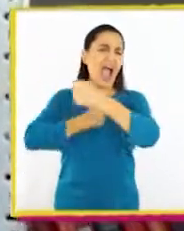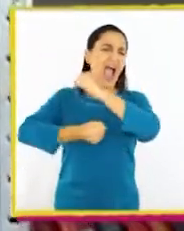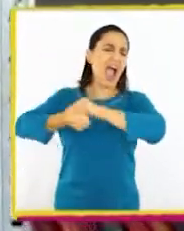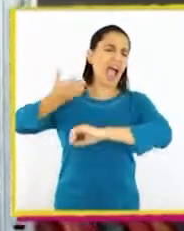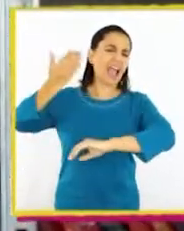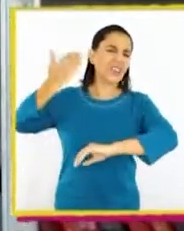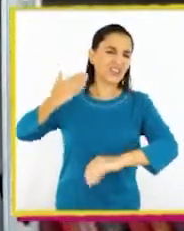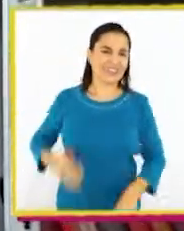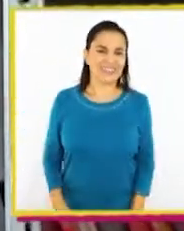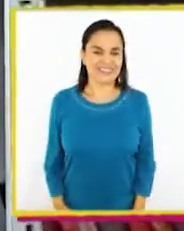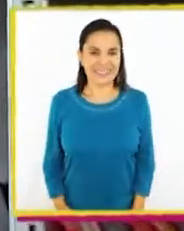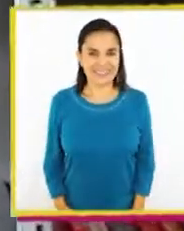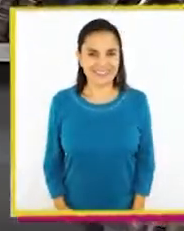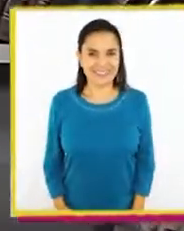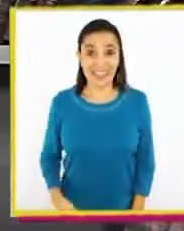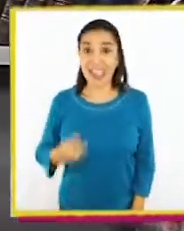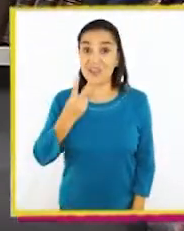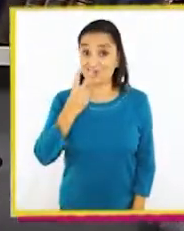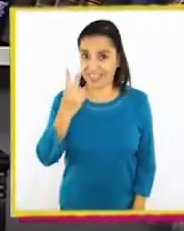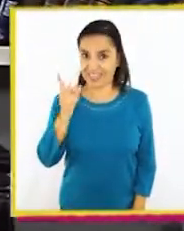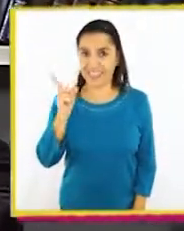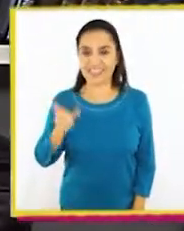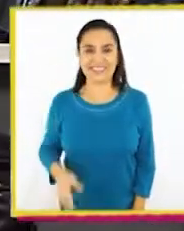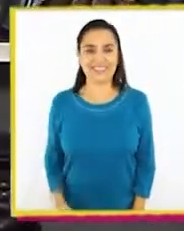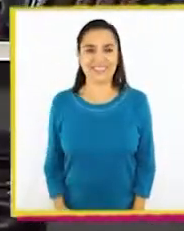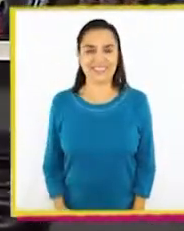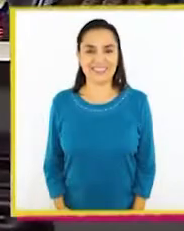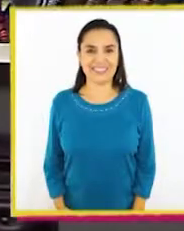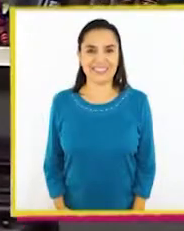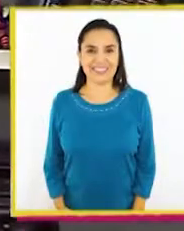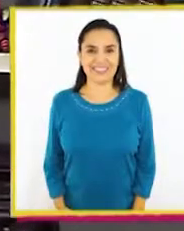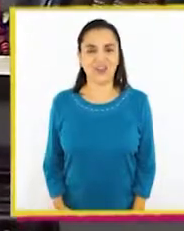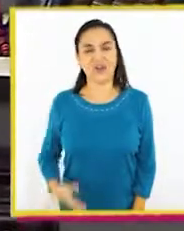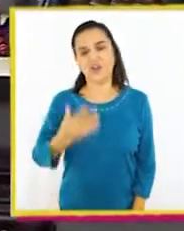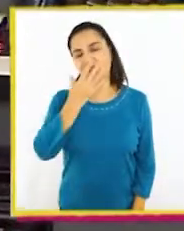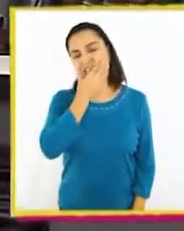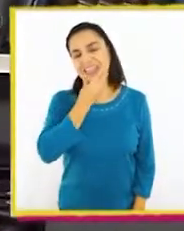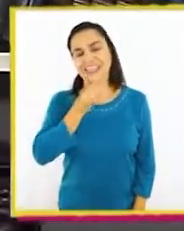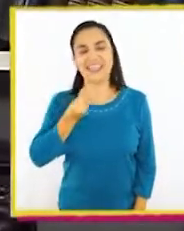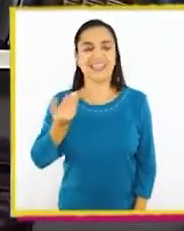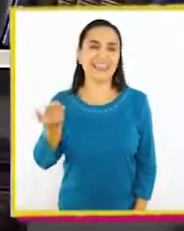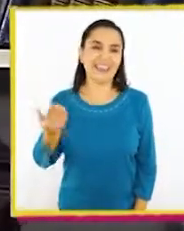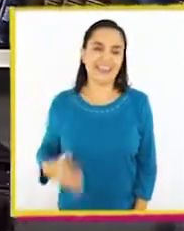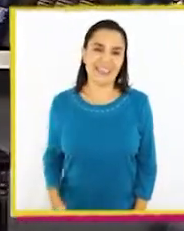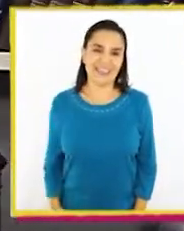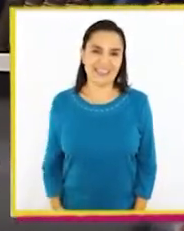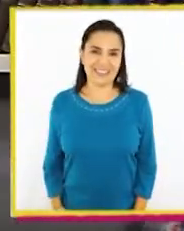hartos años ya. Y miren... ¡Uy! Tengo algo muy bonito aquí.